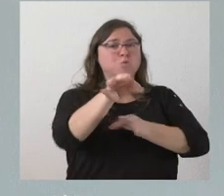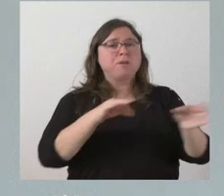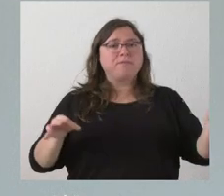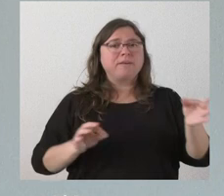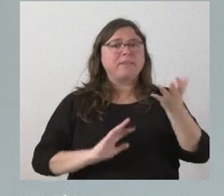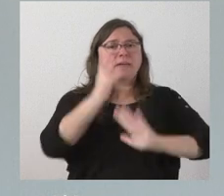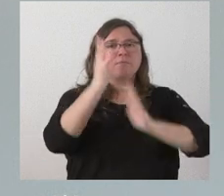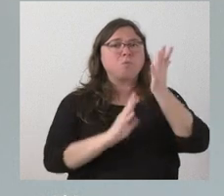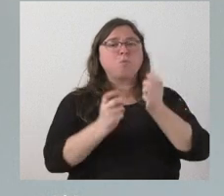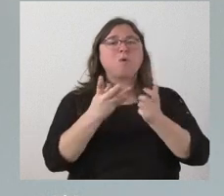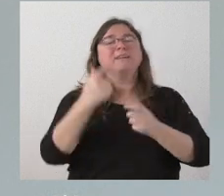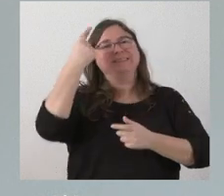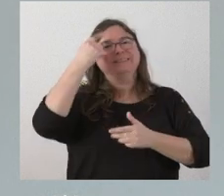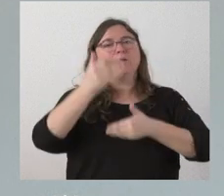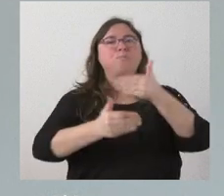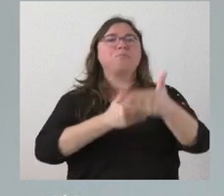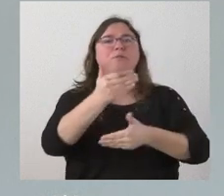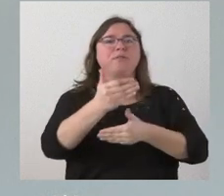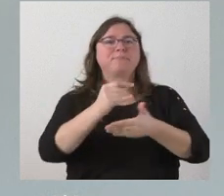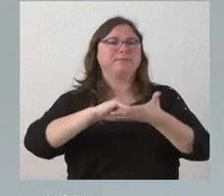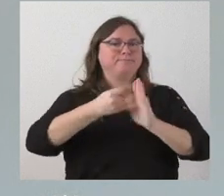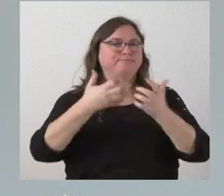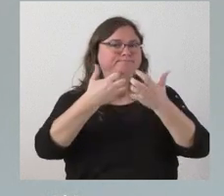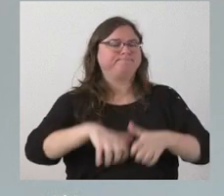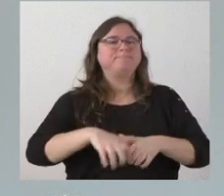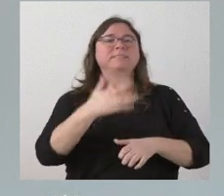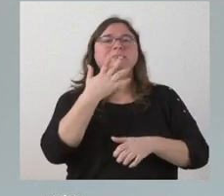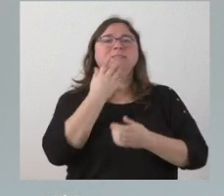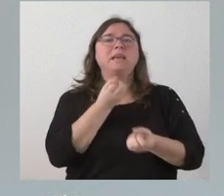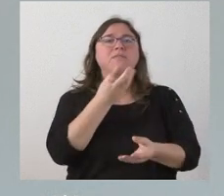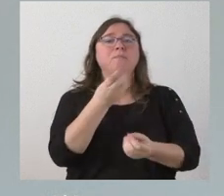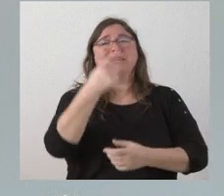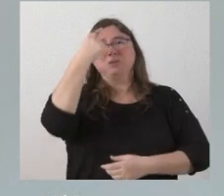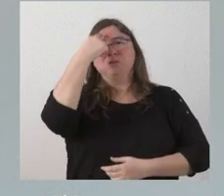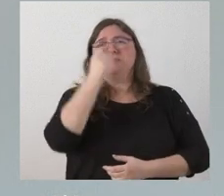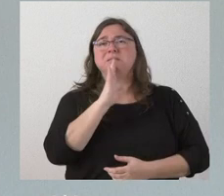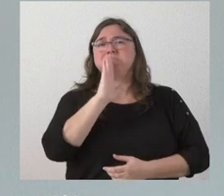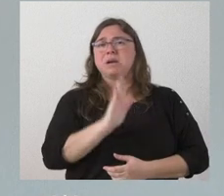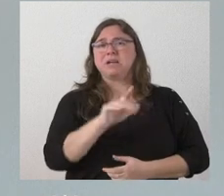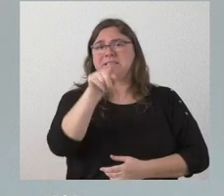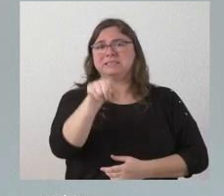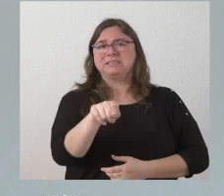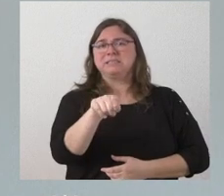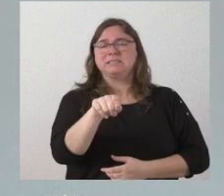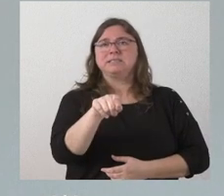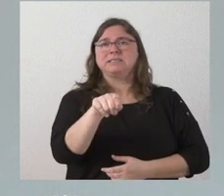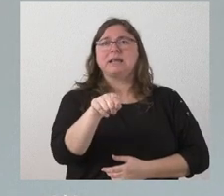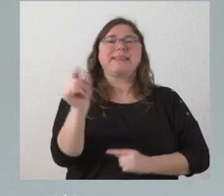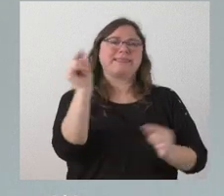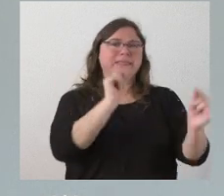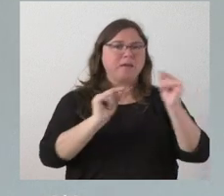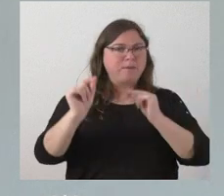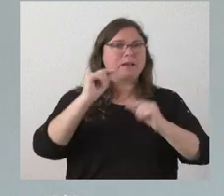un procedimiento sistematizado en cuanto a la realización de información yo sé que en torno a esto sí que hubo un debate